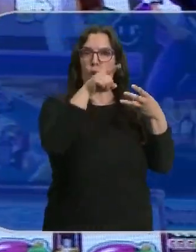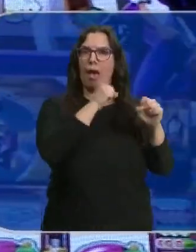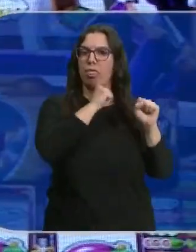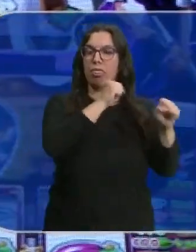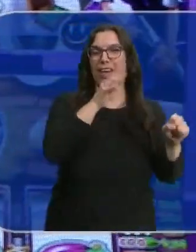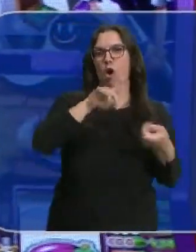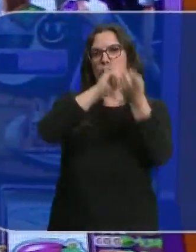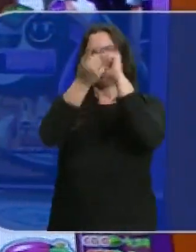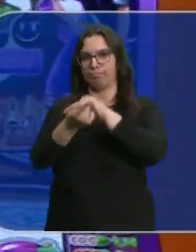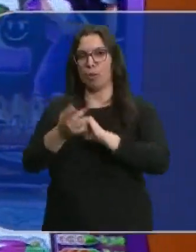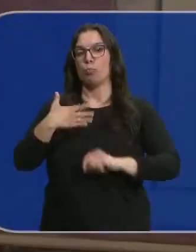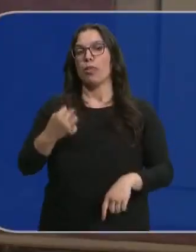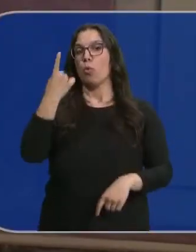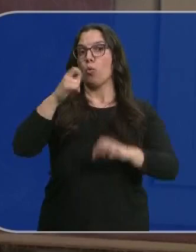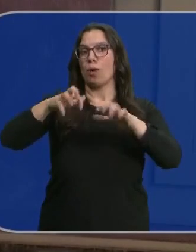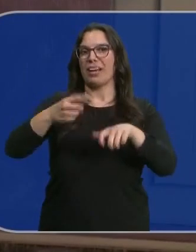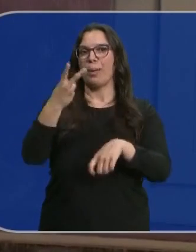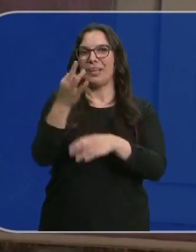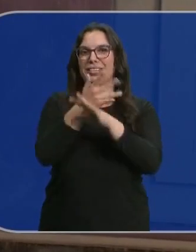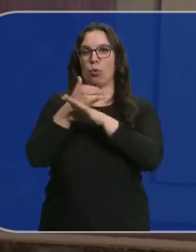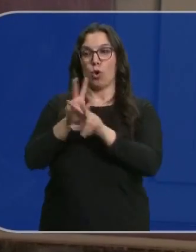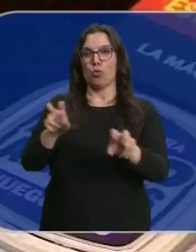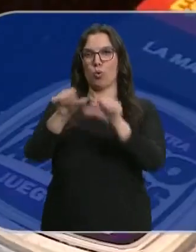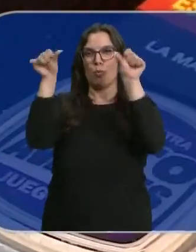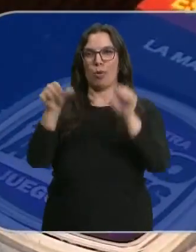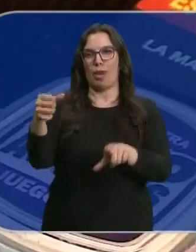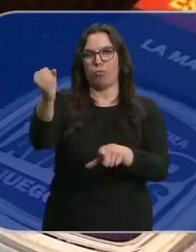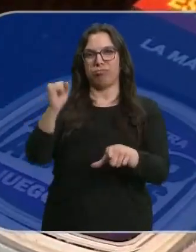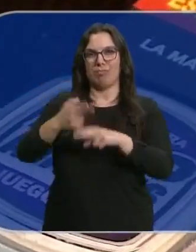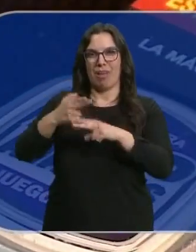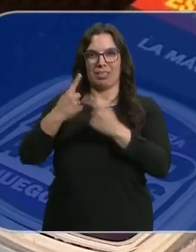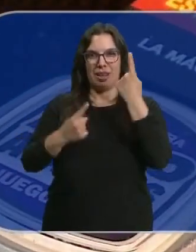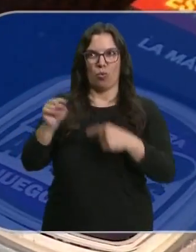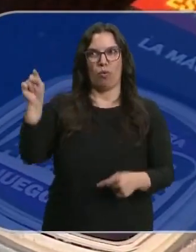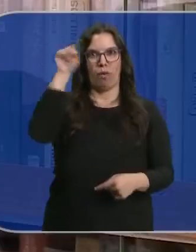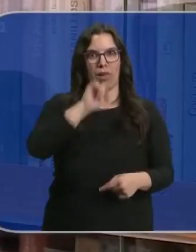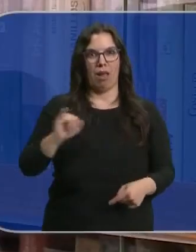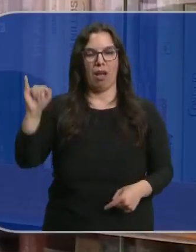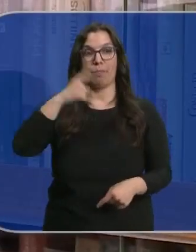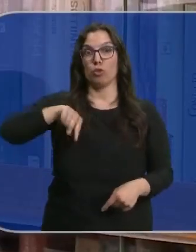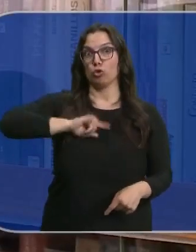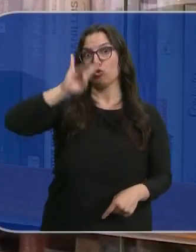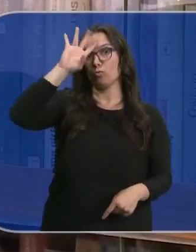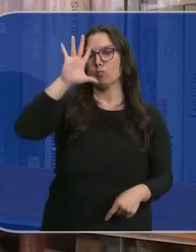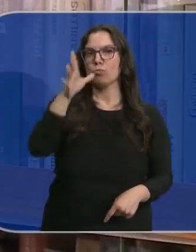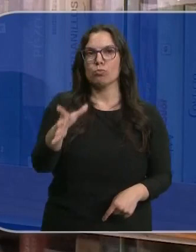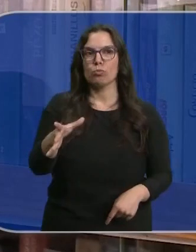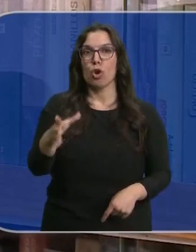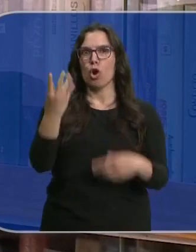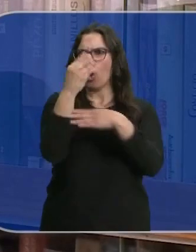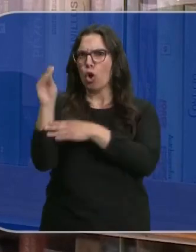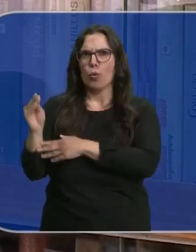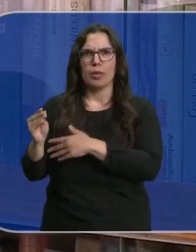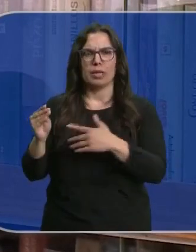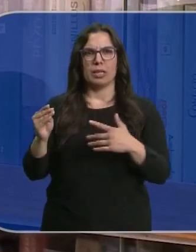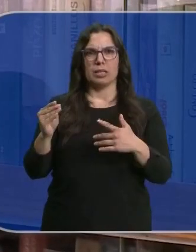Hasta 20 juegos en una sola máquina son las nuevas tragaperras instaladas en algunos bares. Nos ha sorprendido mucho porque nos llegan chicos